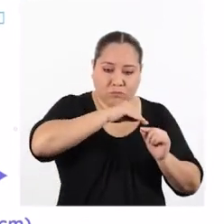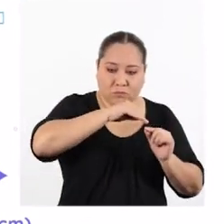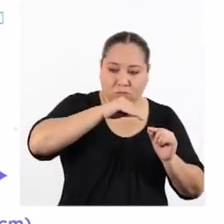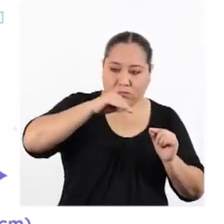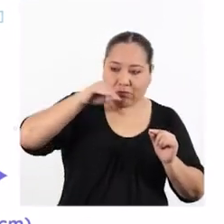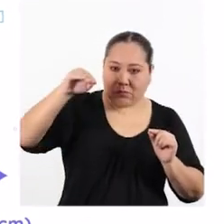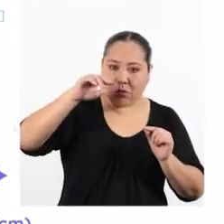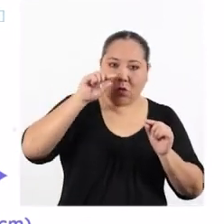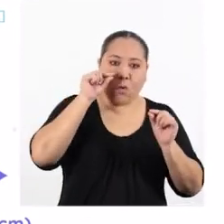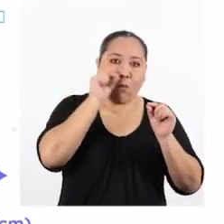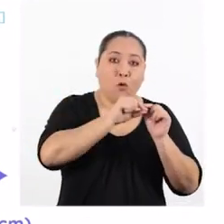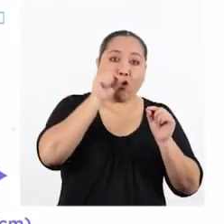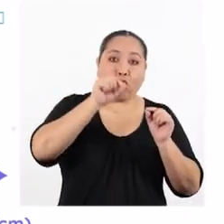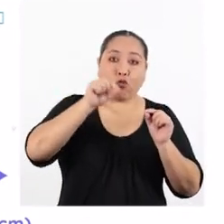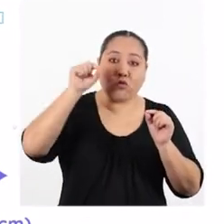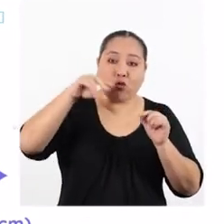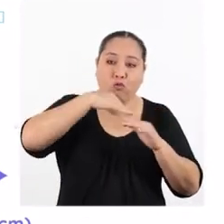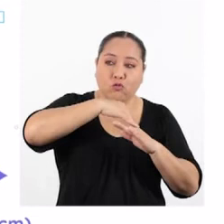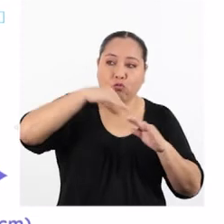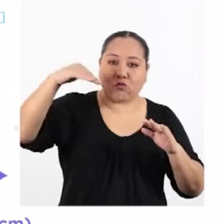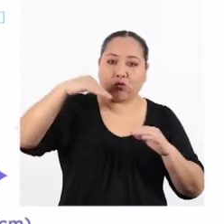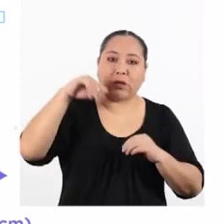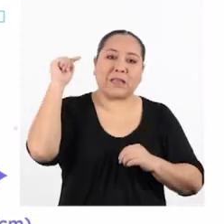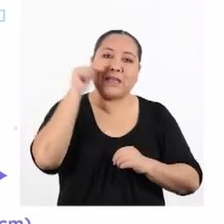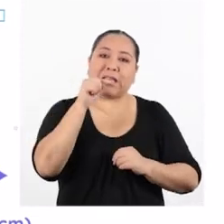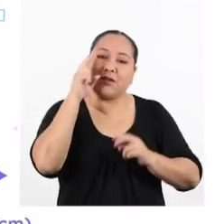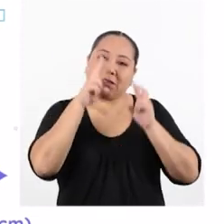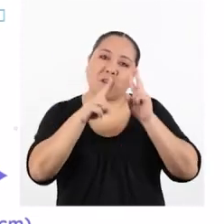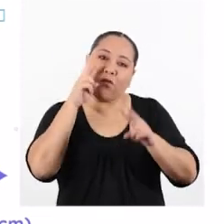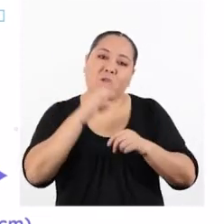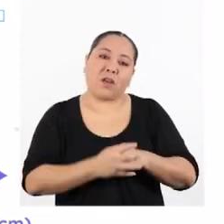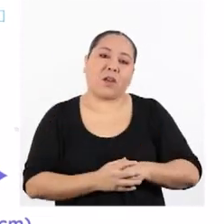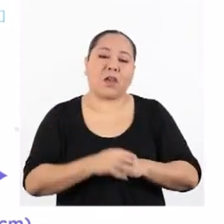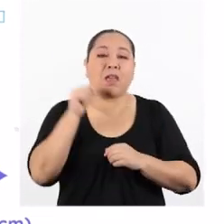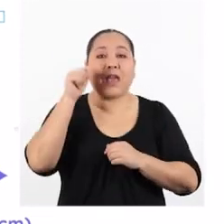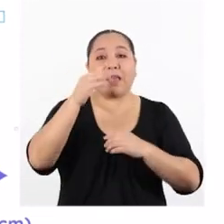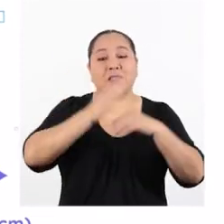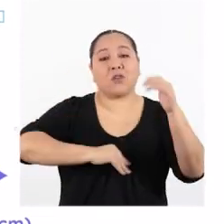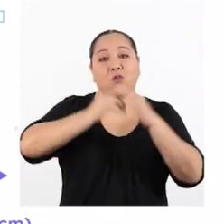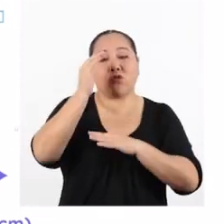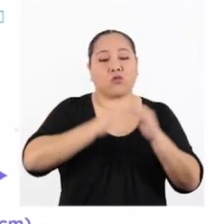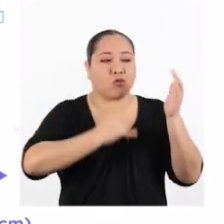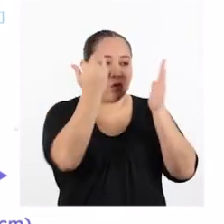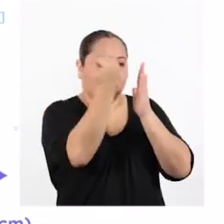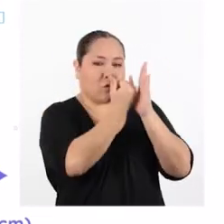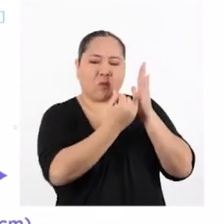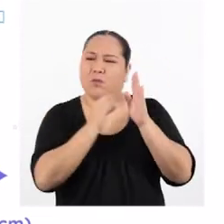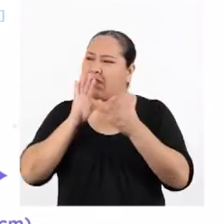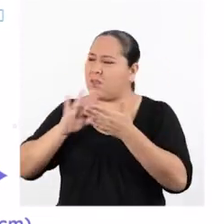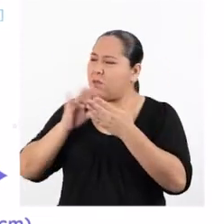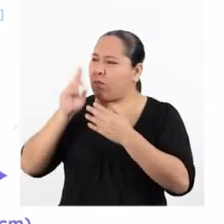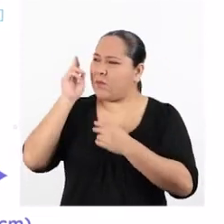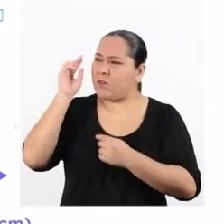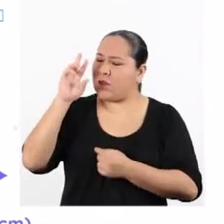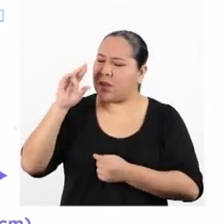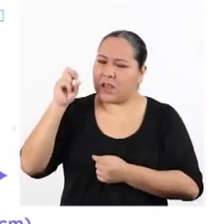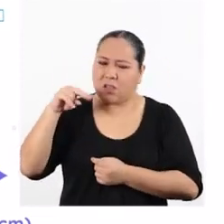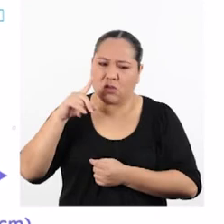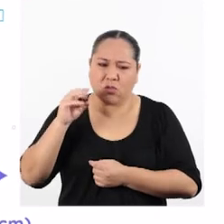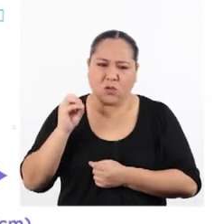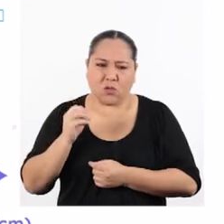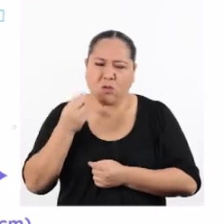uniendo los 5 puntos. Y es así como se construye la gráfica. Perdón, profesor Renzo, pero